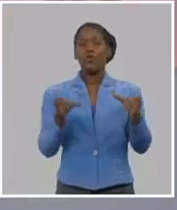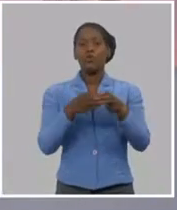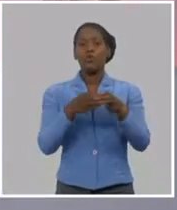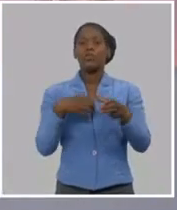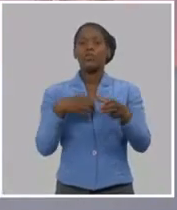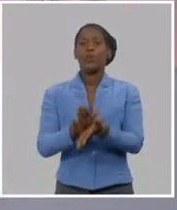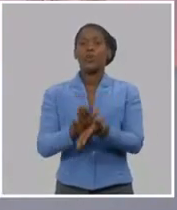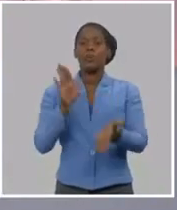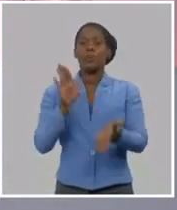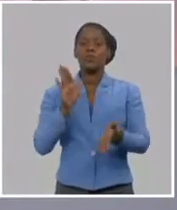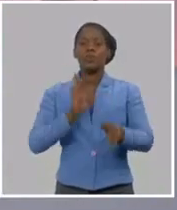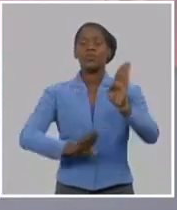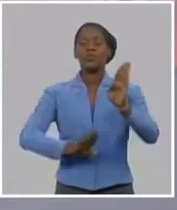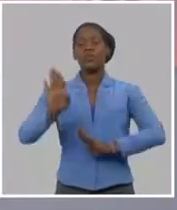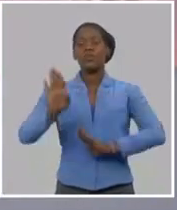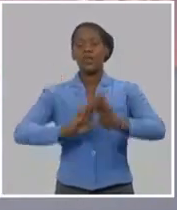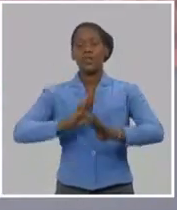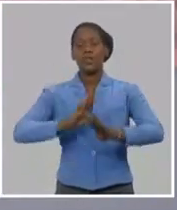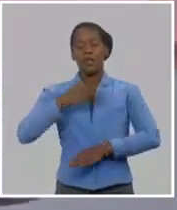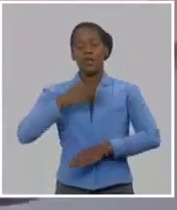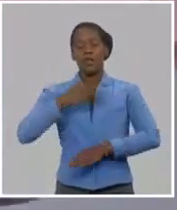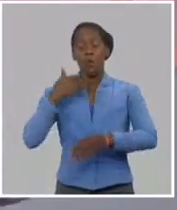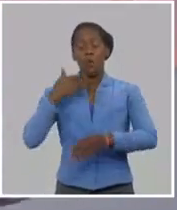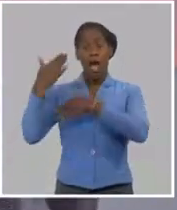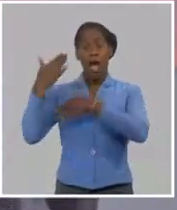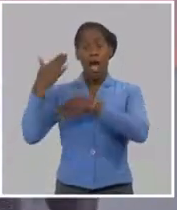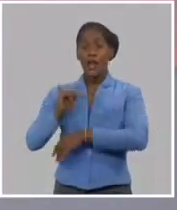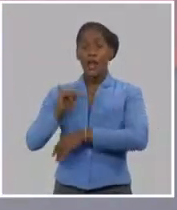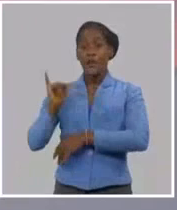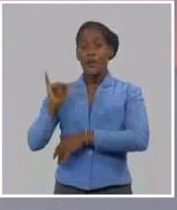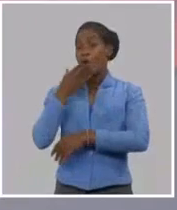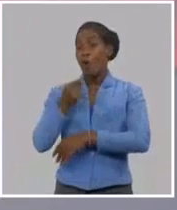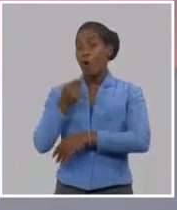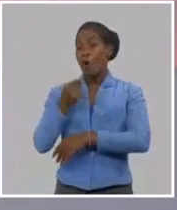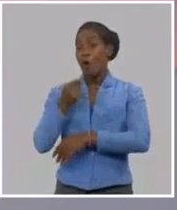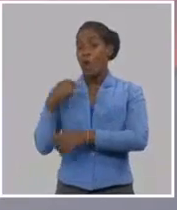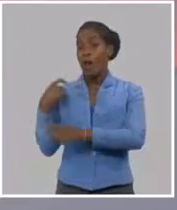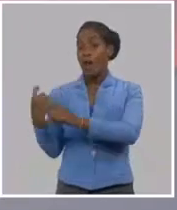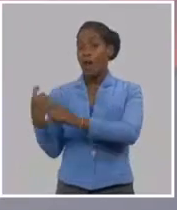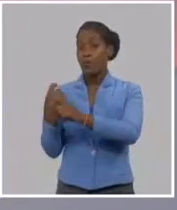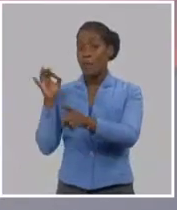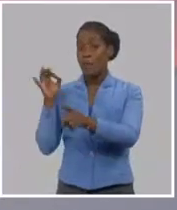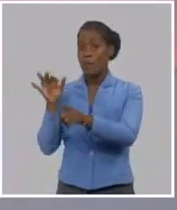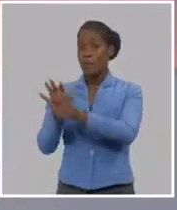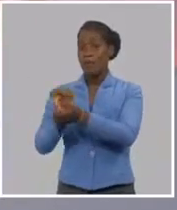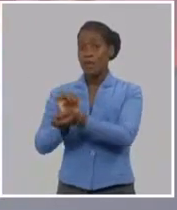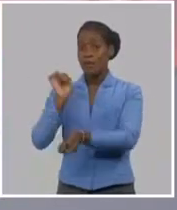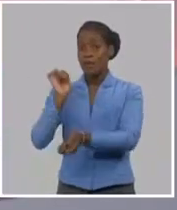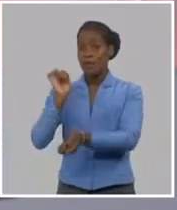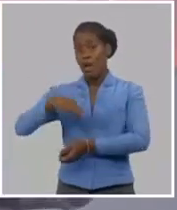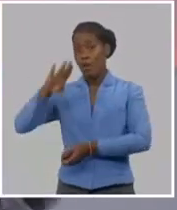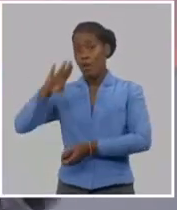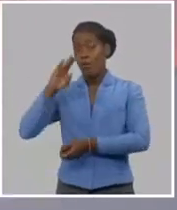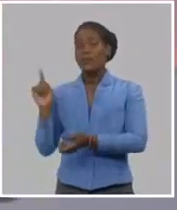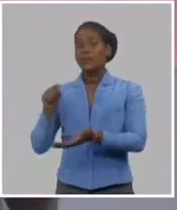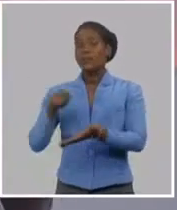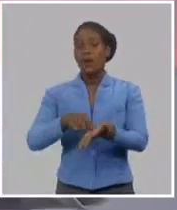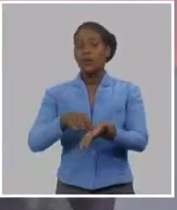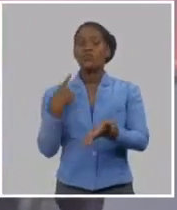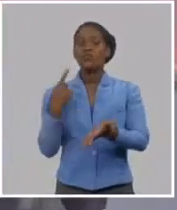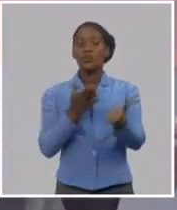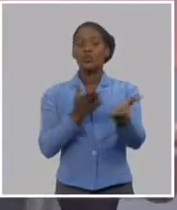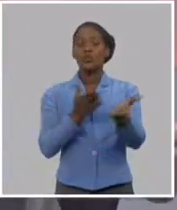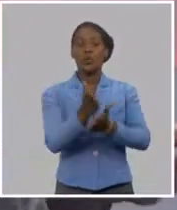de los jóvenes cubanos que en 1989 asumen la responsabilidad de continuar organizando los